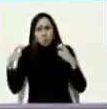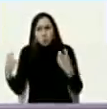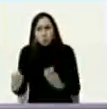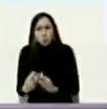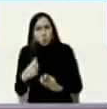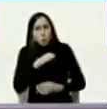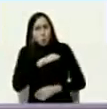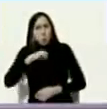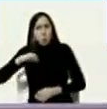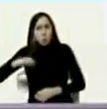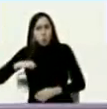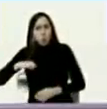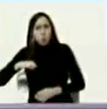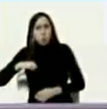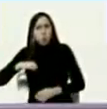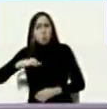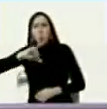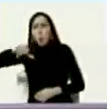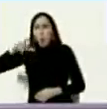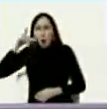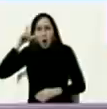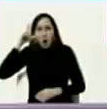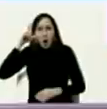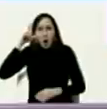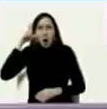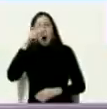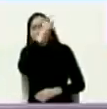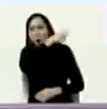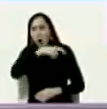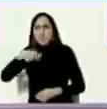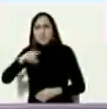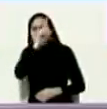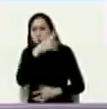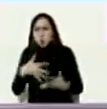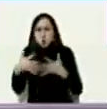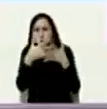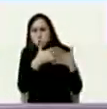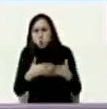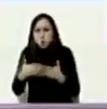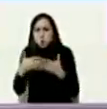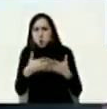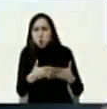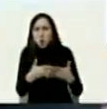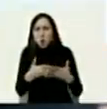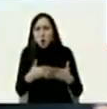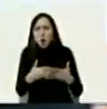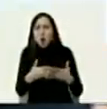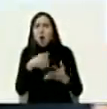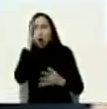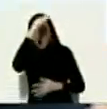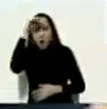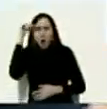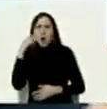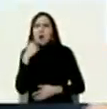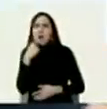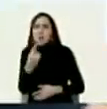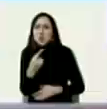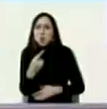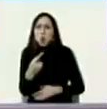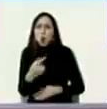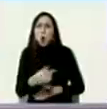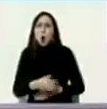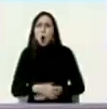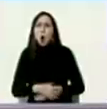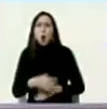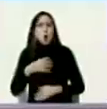de Jorge Rodríguez con unos enviados de la Casa Blanca Donald Trump me mandó a decir que detestaba a